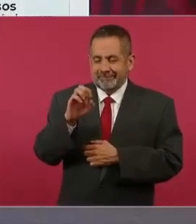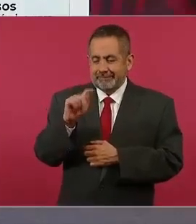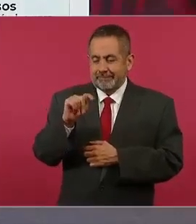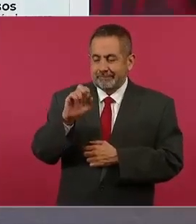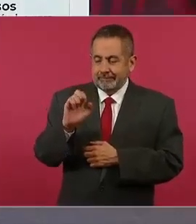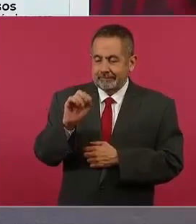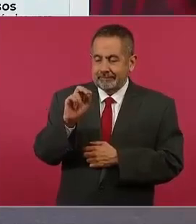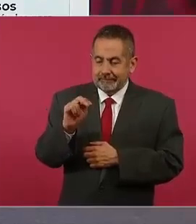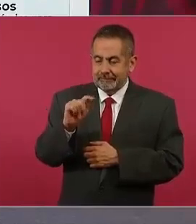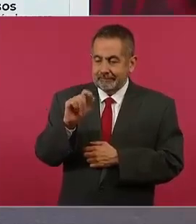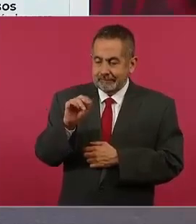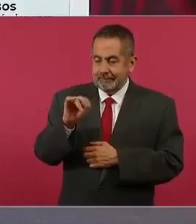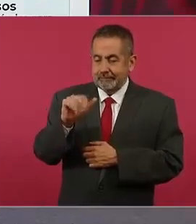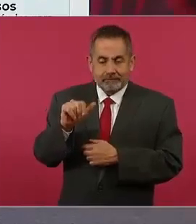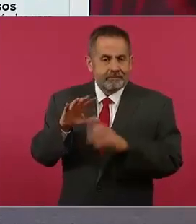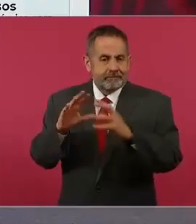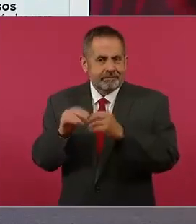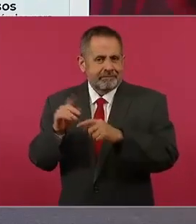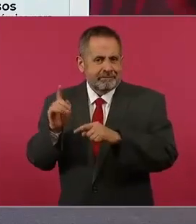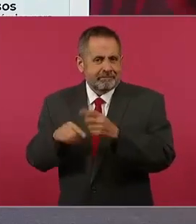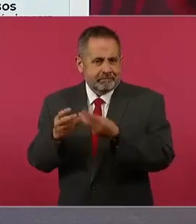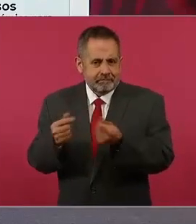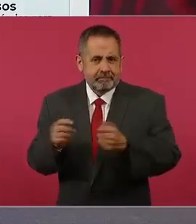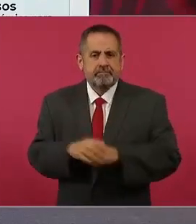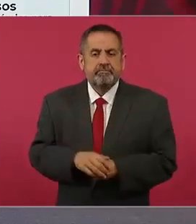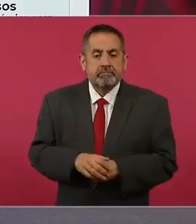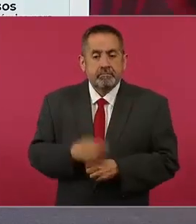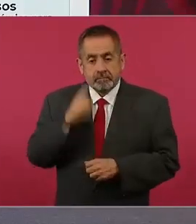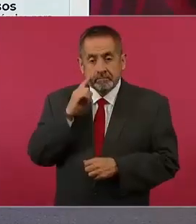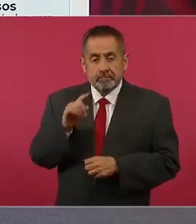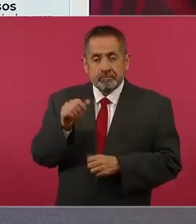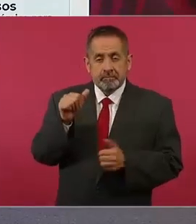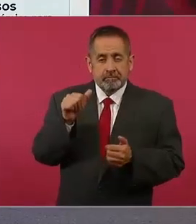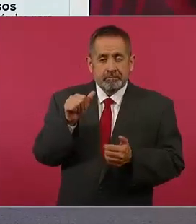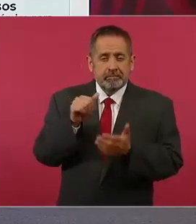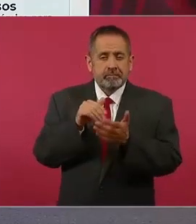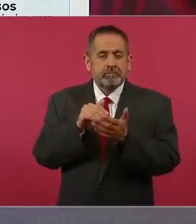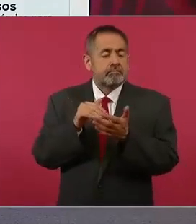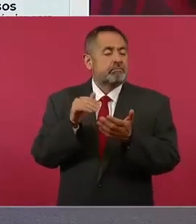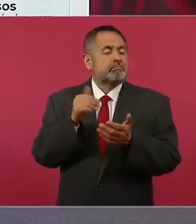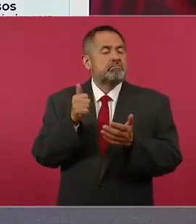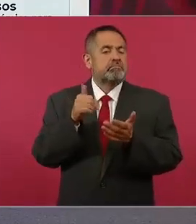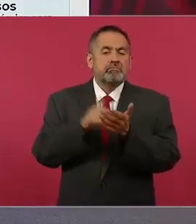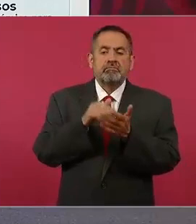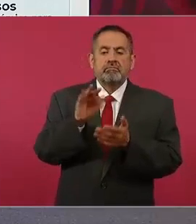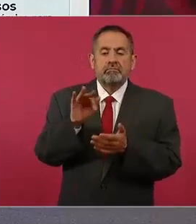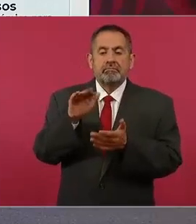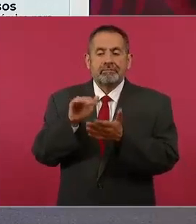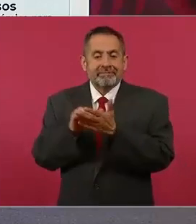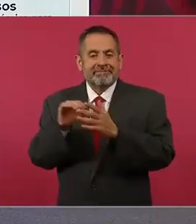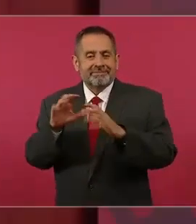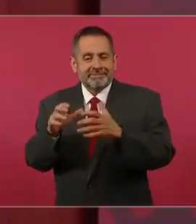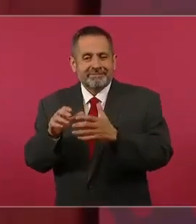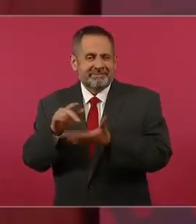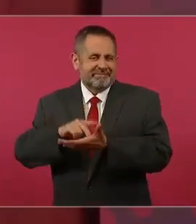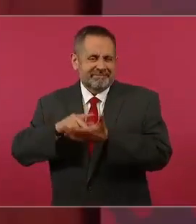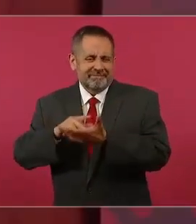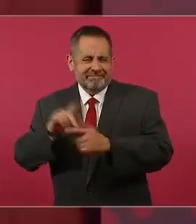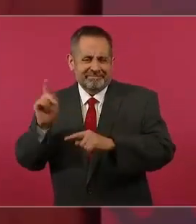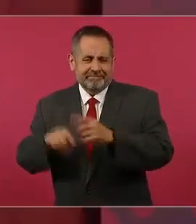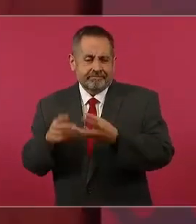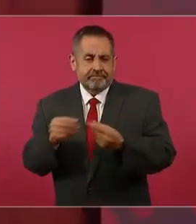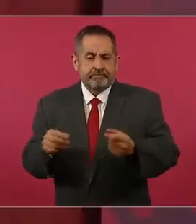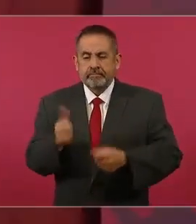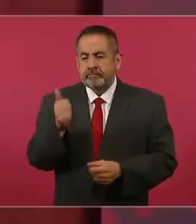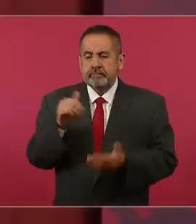.79 toneladas de sustancias químicas. Con esto se pudo haber o se evitó la producción de